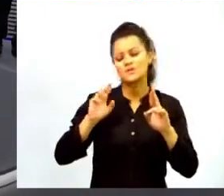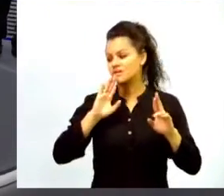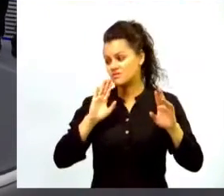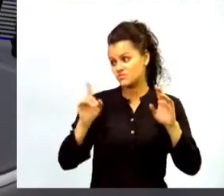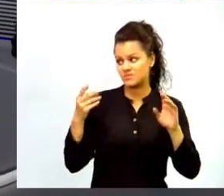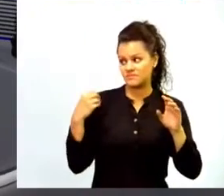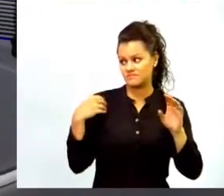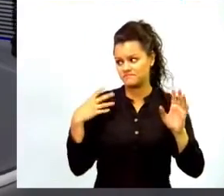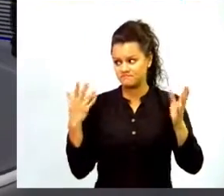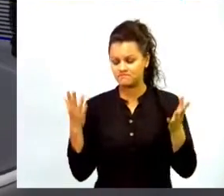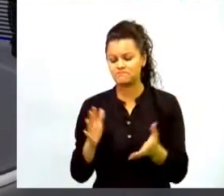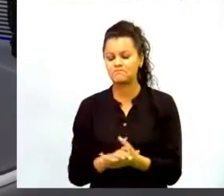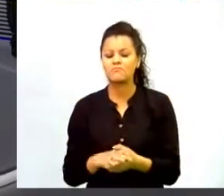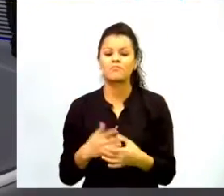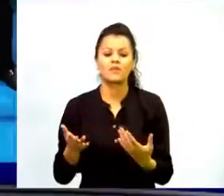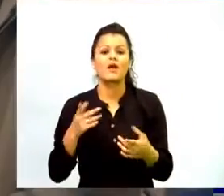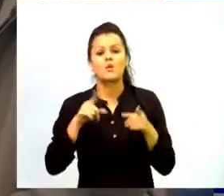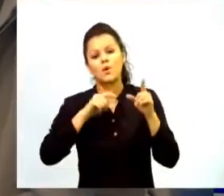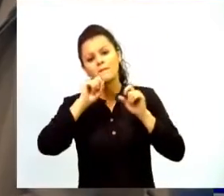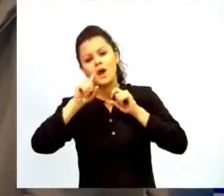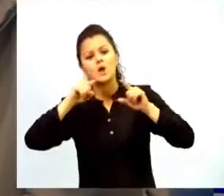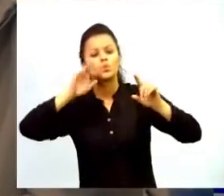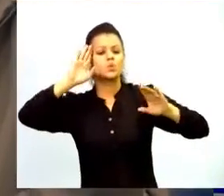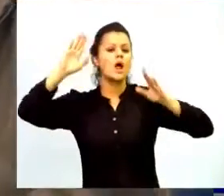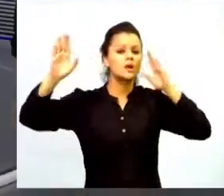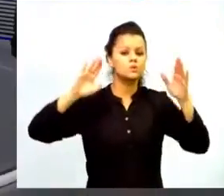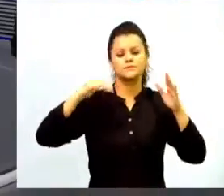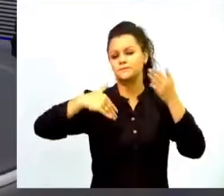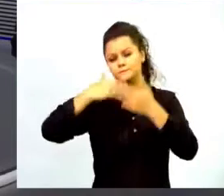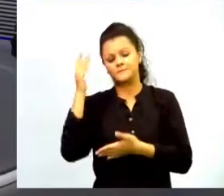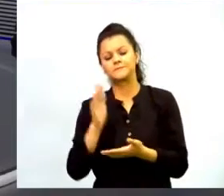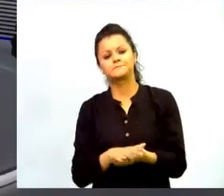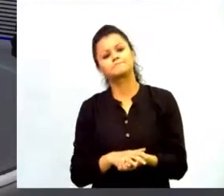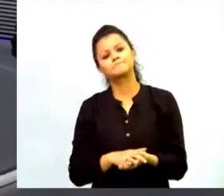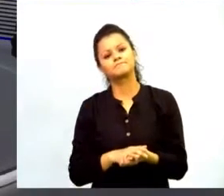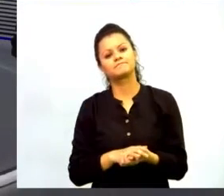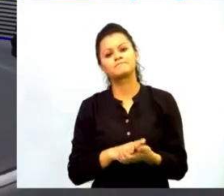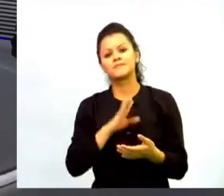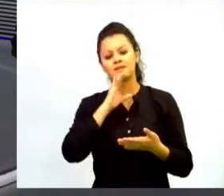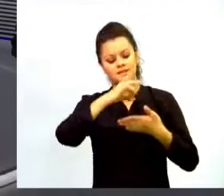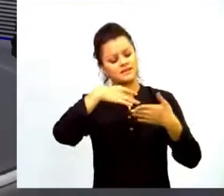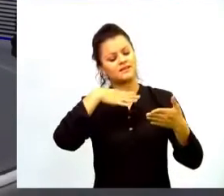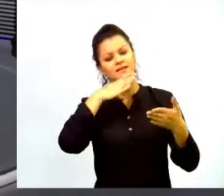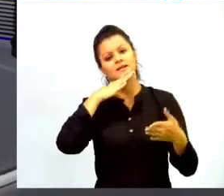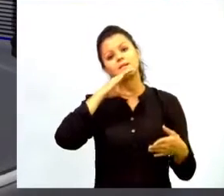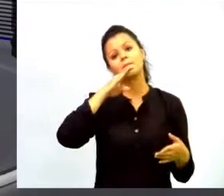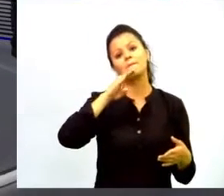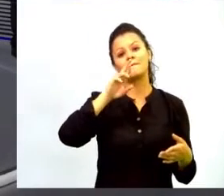saludos también vamos a empezar con algunas de ellas nos escribe Brainer Piedradita